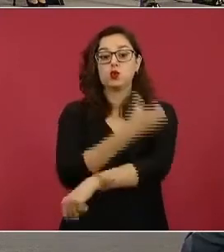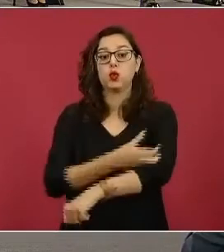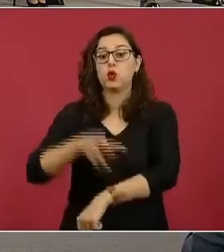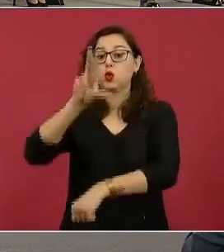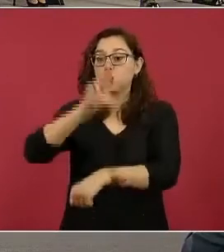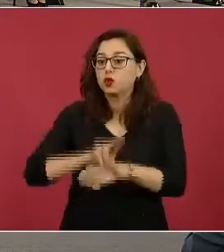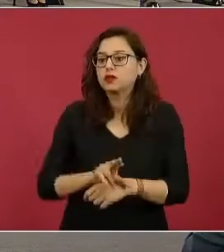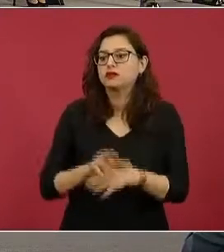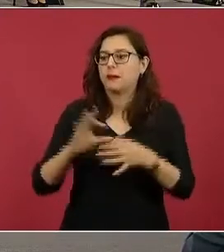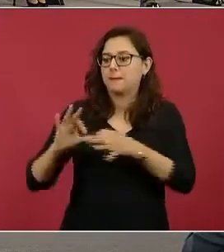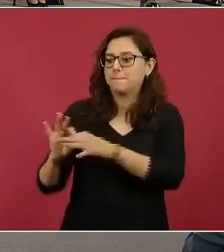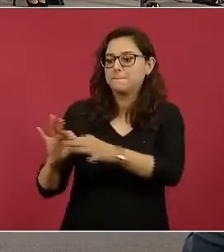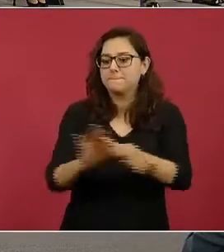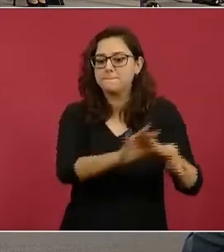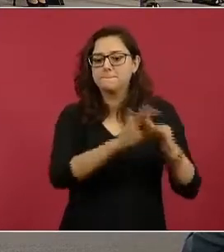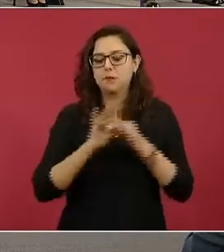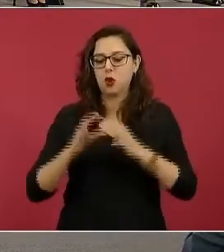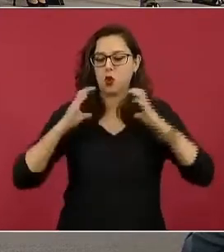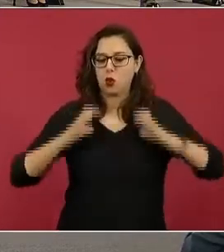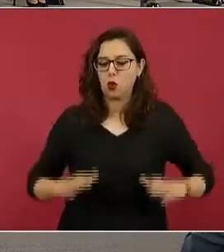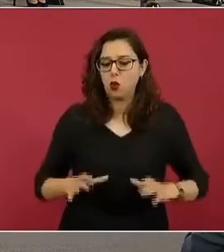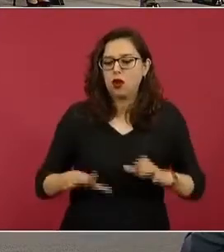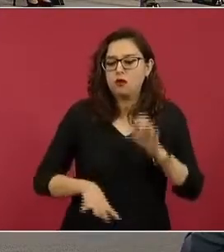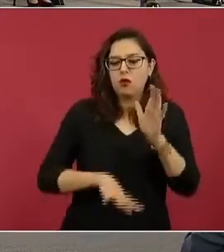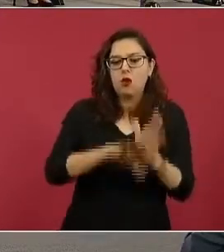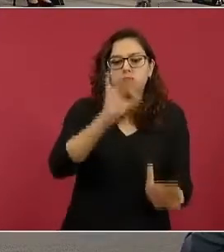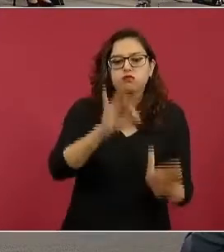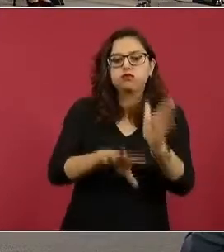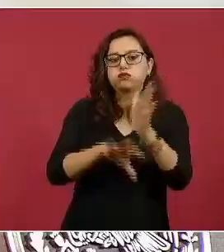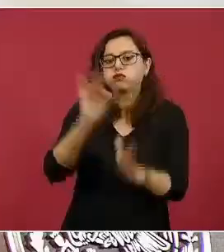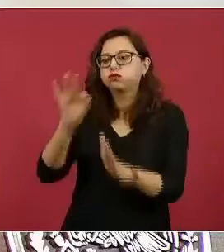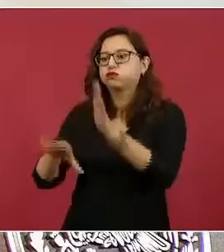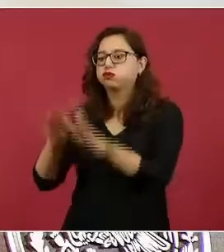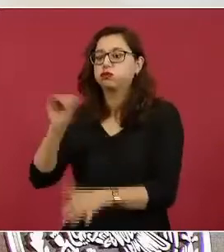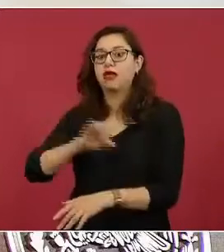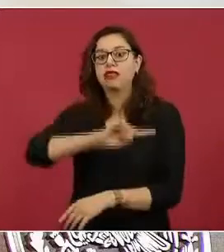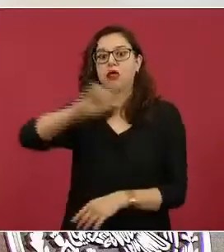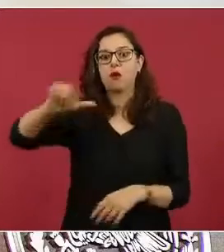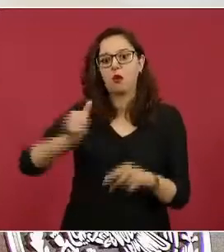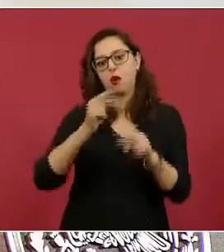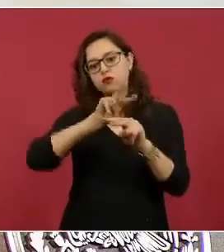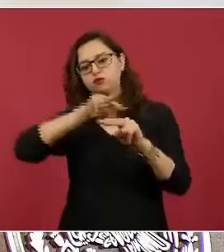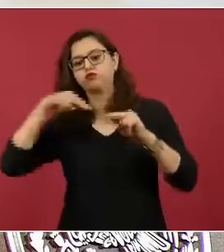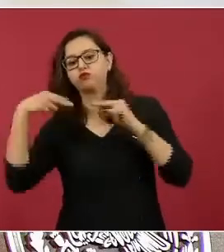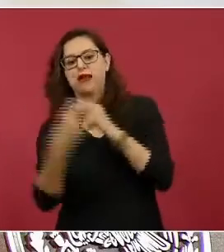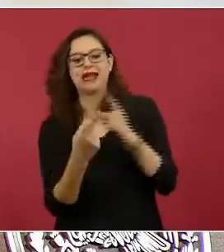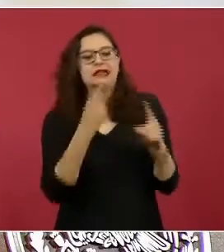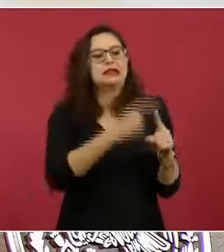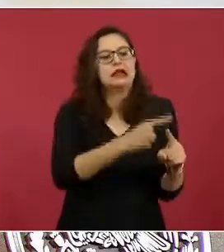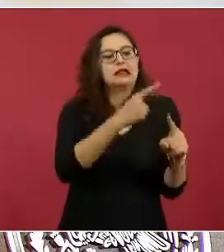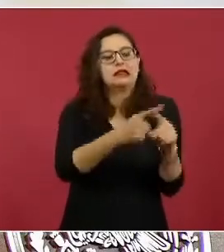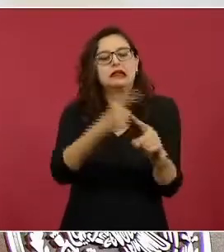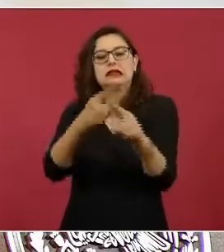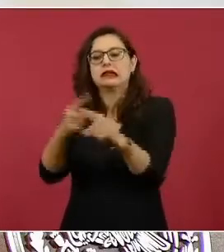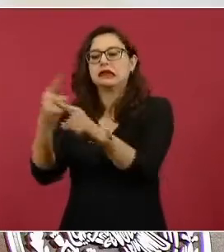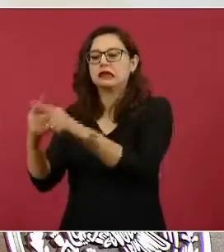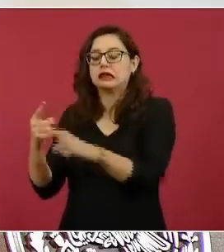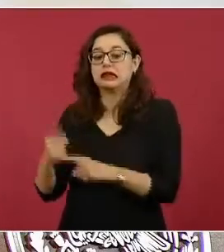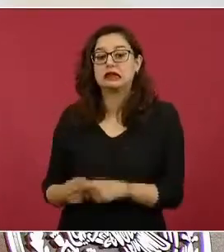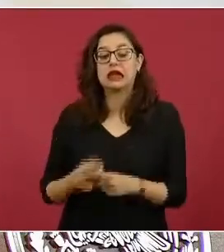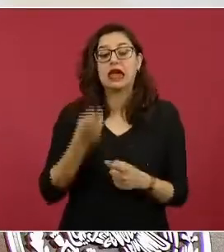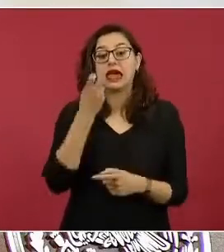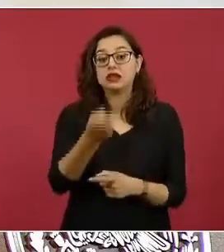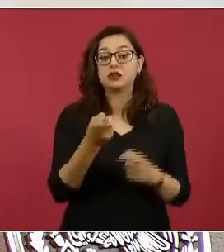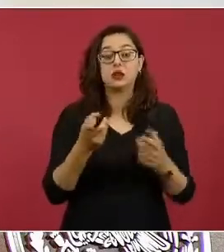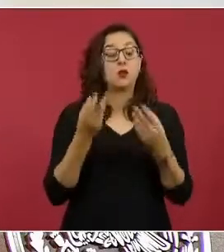de búsqueda, en la búsqueda de identificación humana. ¿Por qué es importante pensar el enfoque masivo del que hablaba el subsecretario en